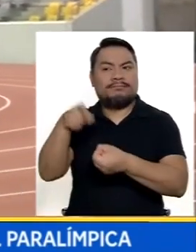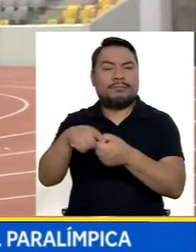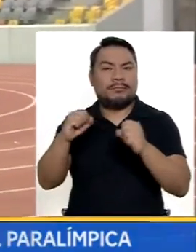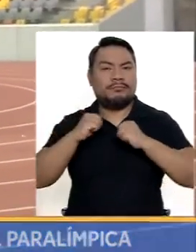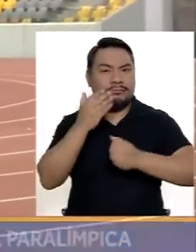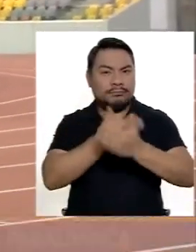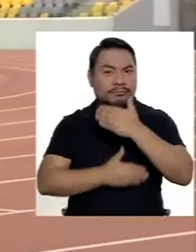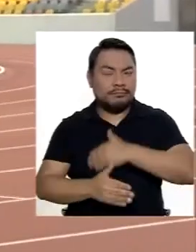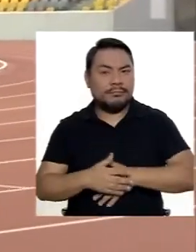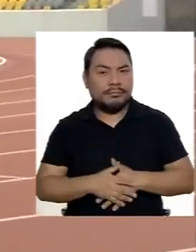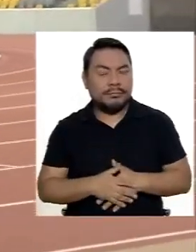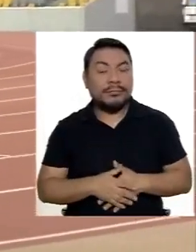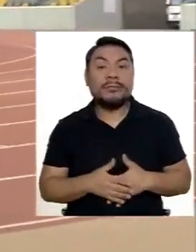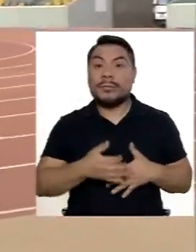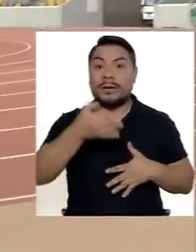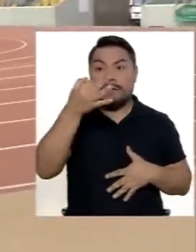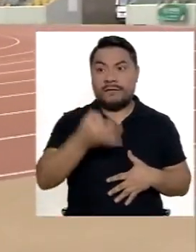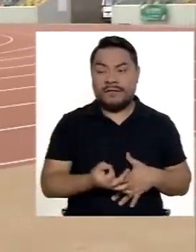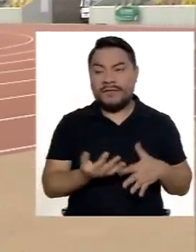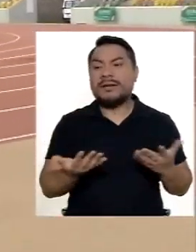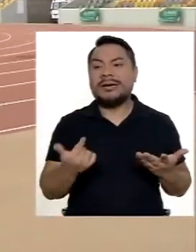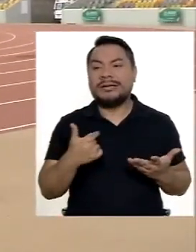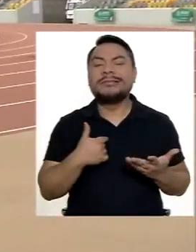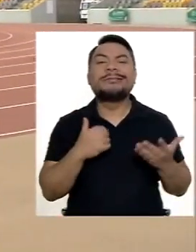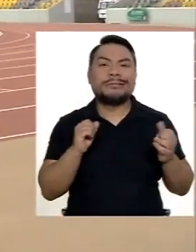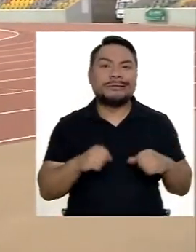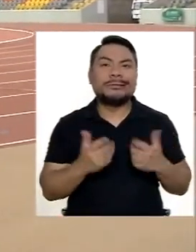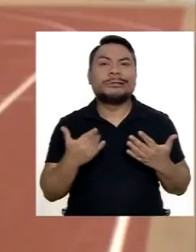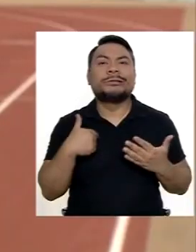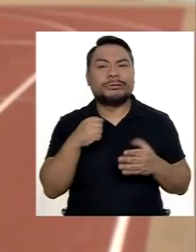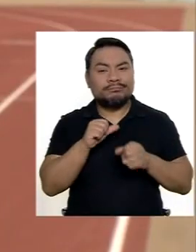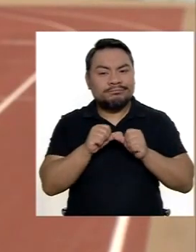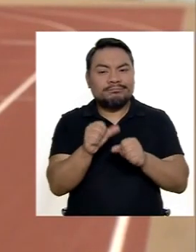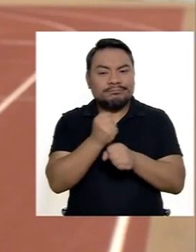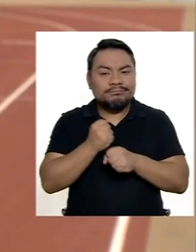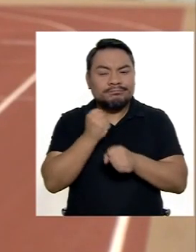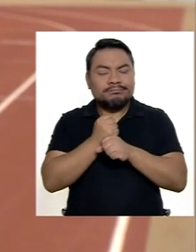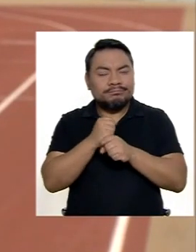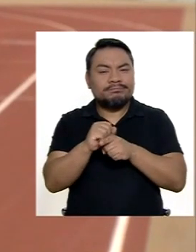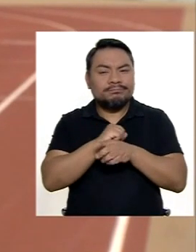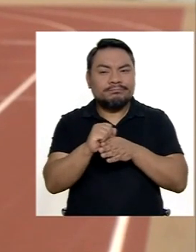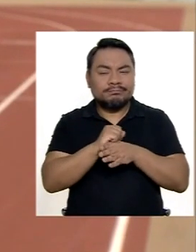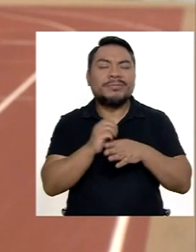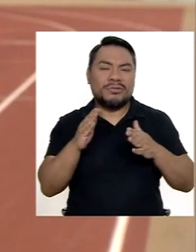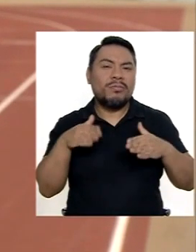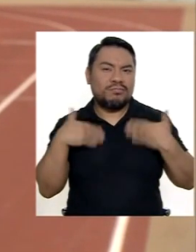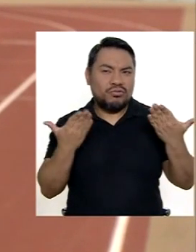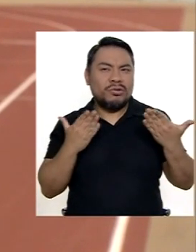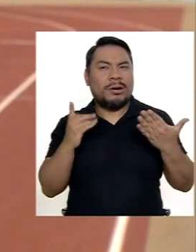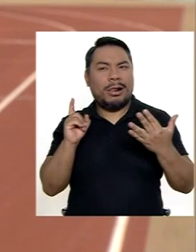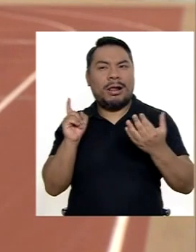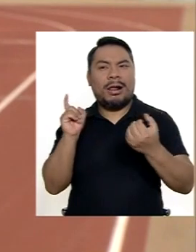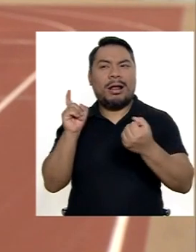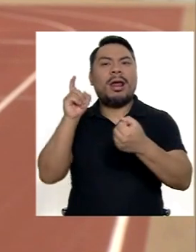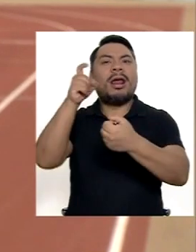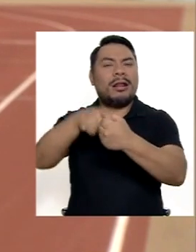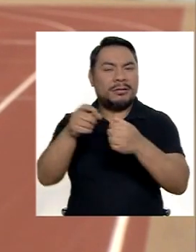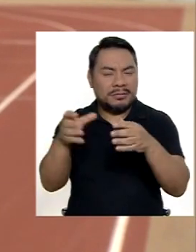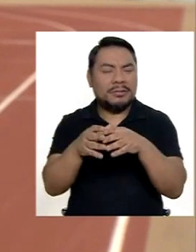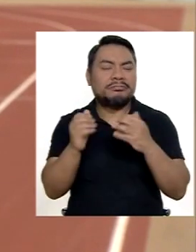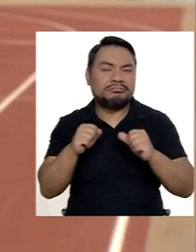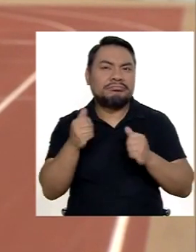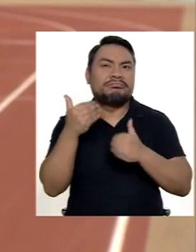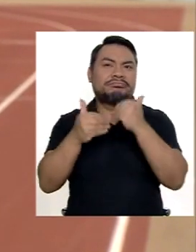final paralímpica Y la verdad que Siguiendo trabajando Podemos llegar muy lejos